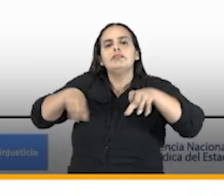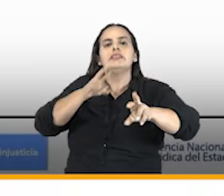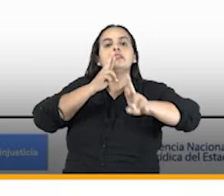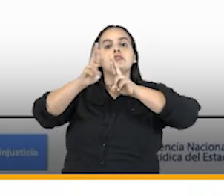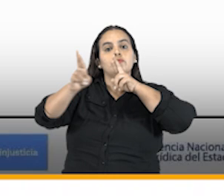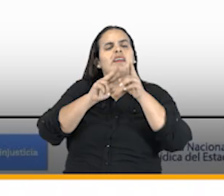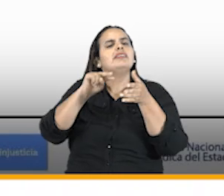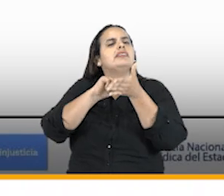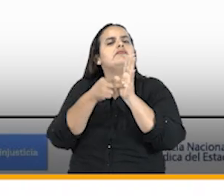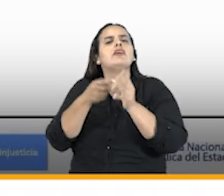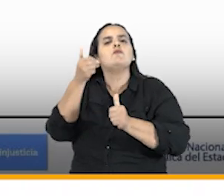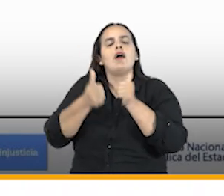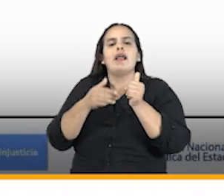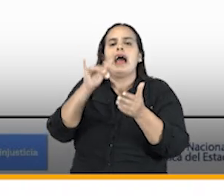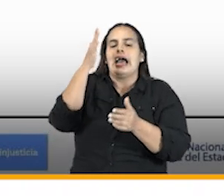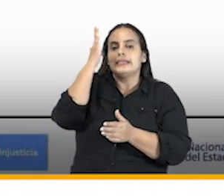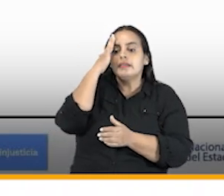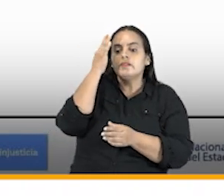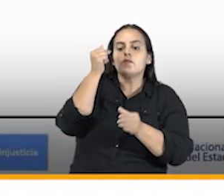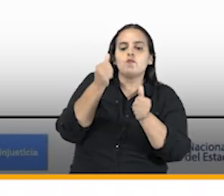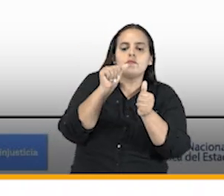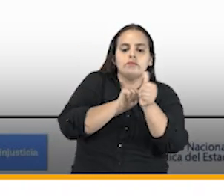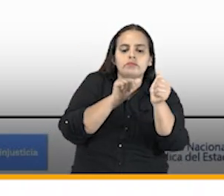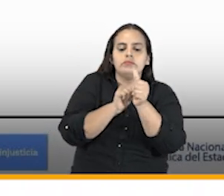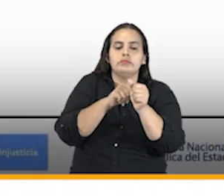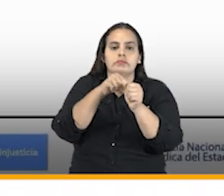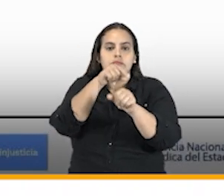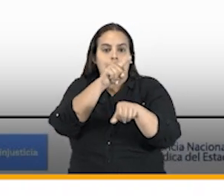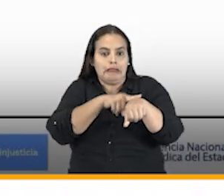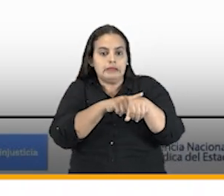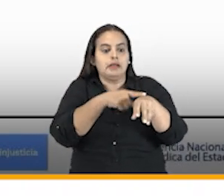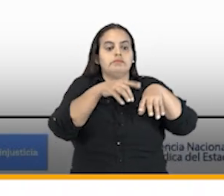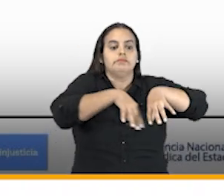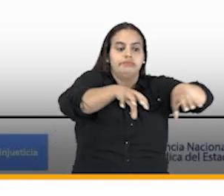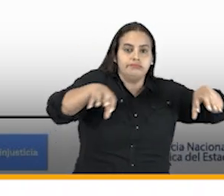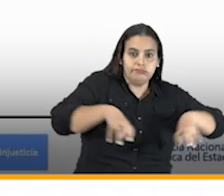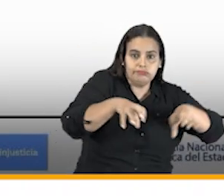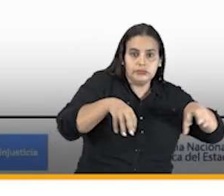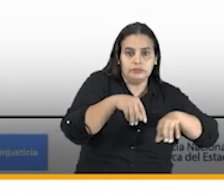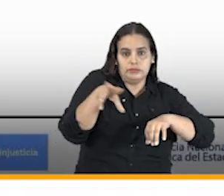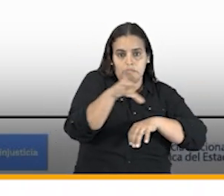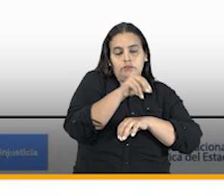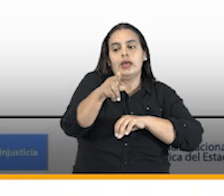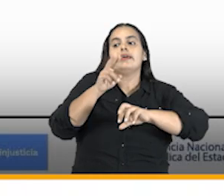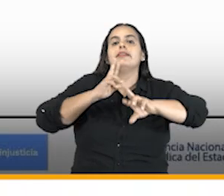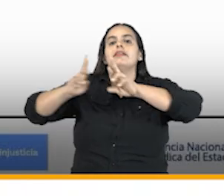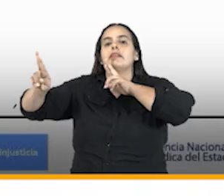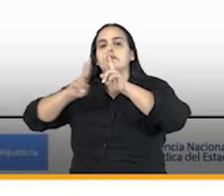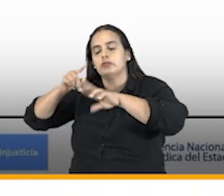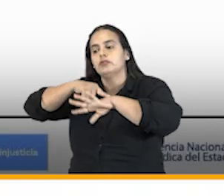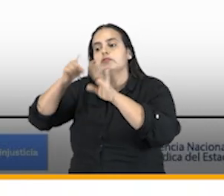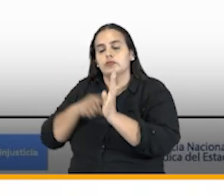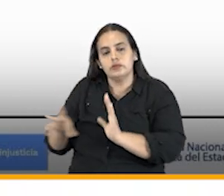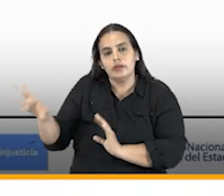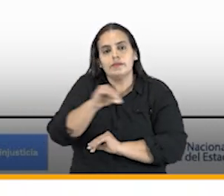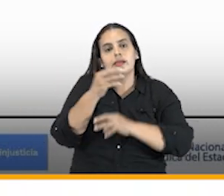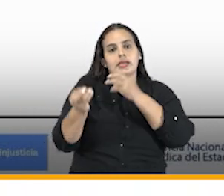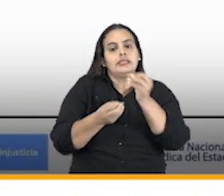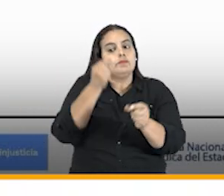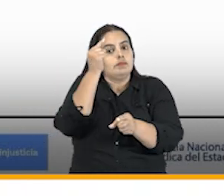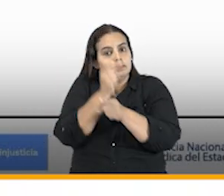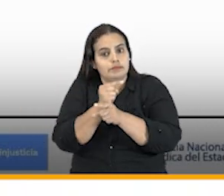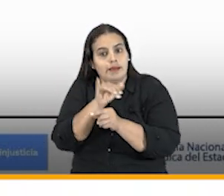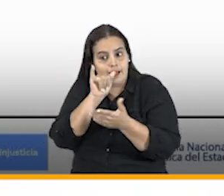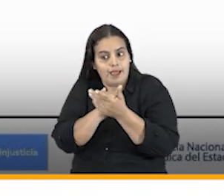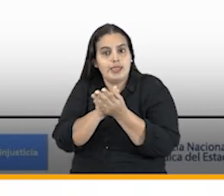resultados es decir medir lo que estamos haciendo no sólo en términos de la gestión que se adelanta sino de los resultados que esto produce y a partir